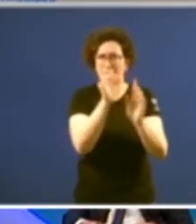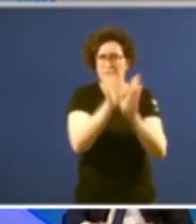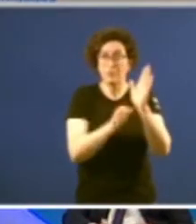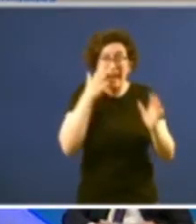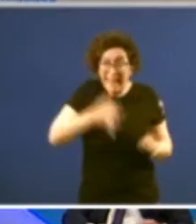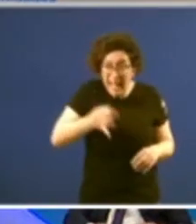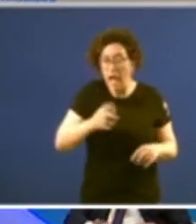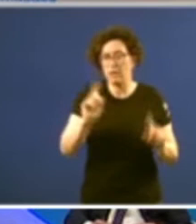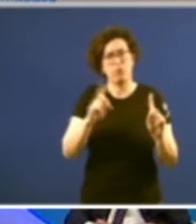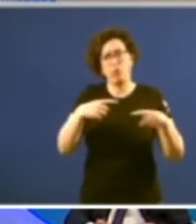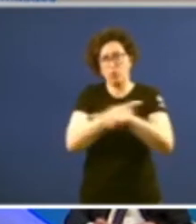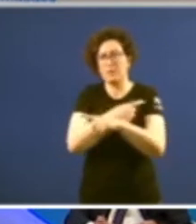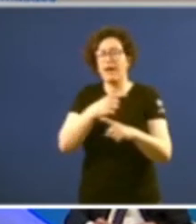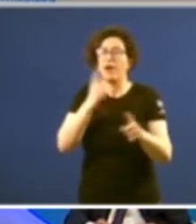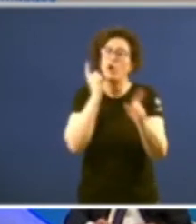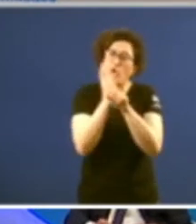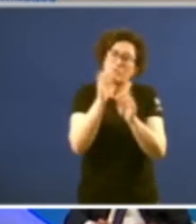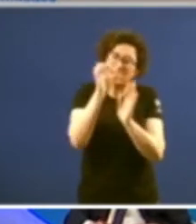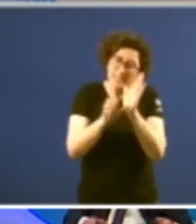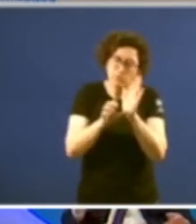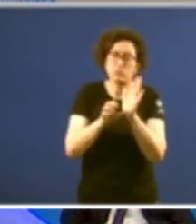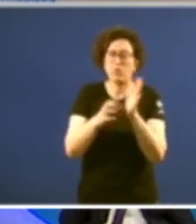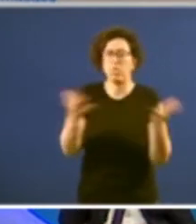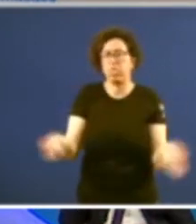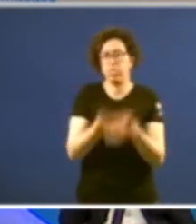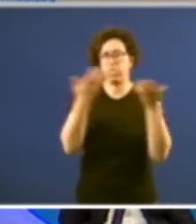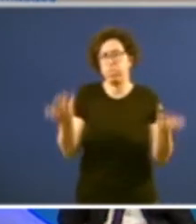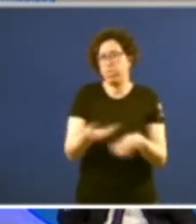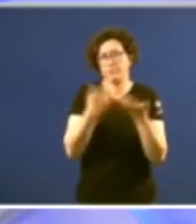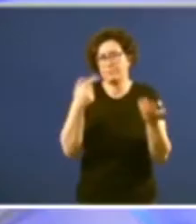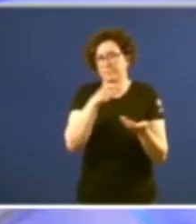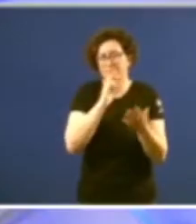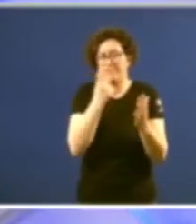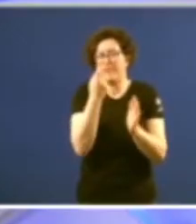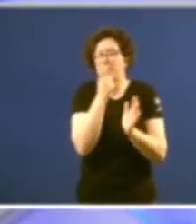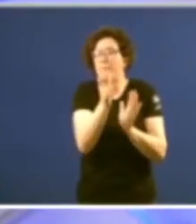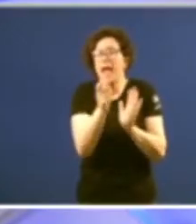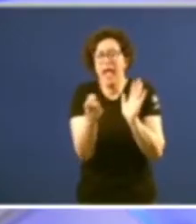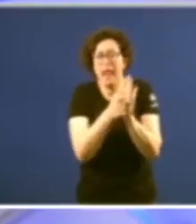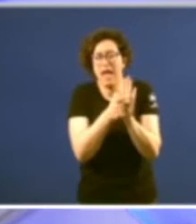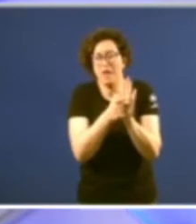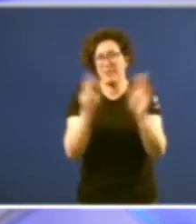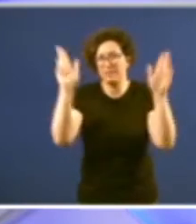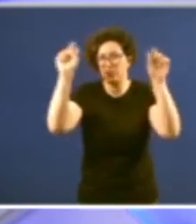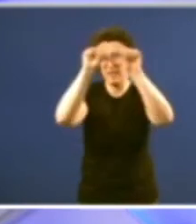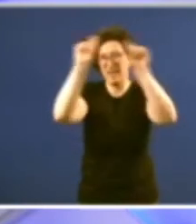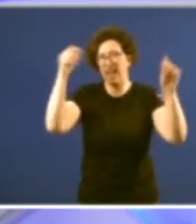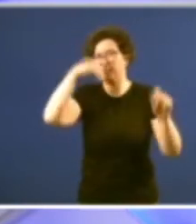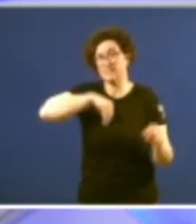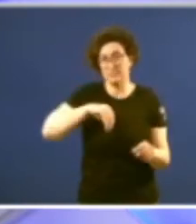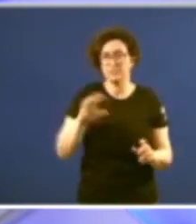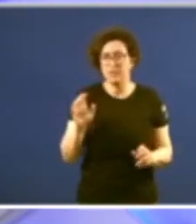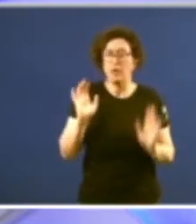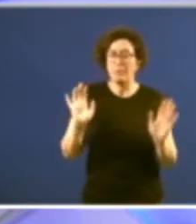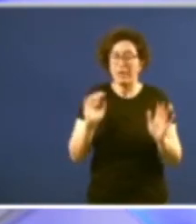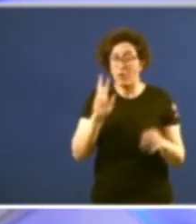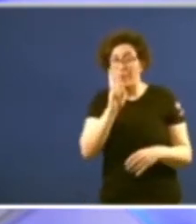protestar contra ese estatuto descafeinado que lhe falta seguramente a palabra en o titular pero xa vemos